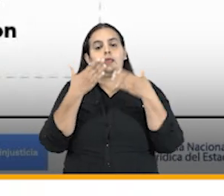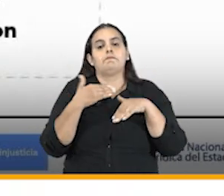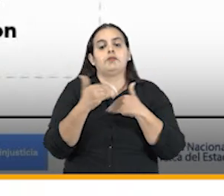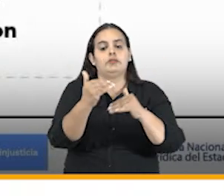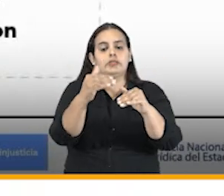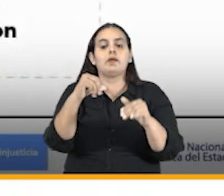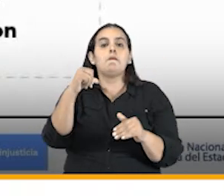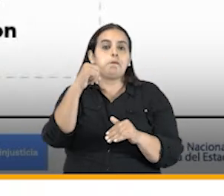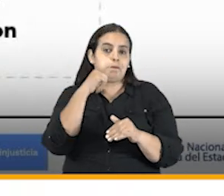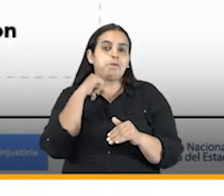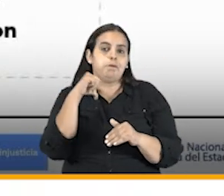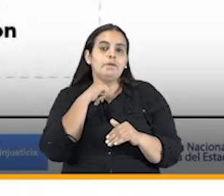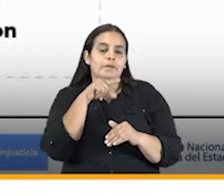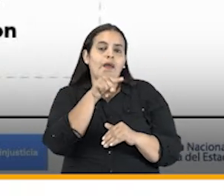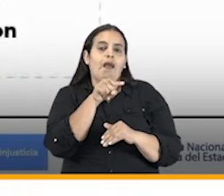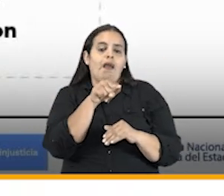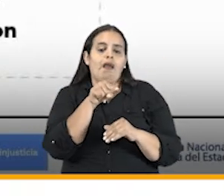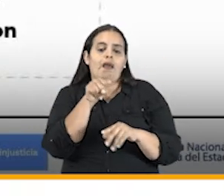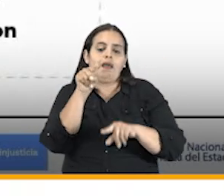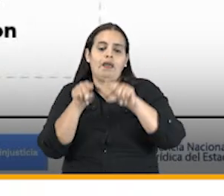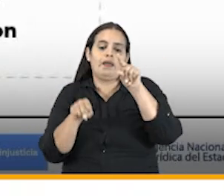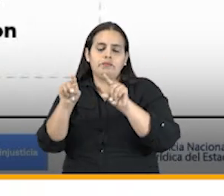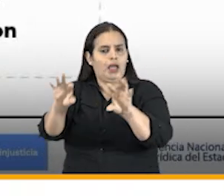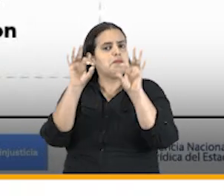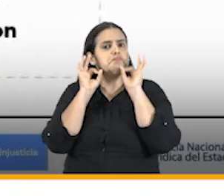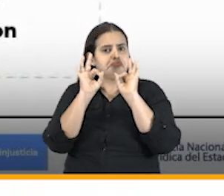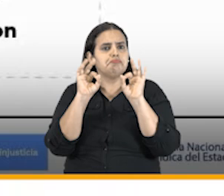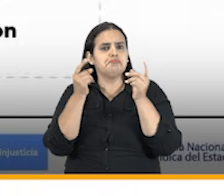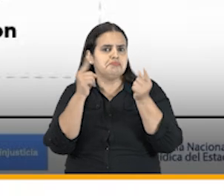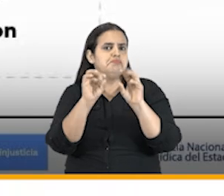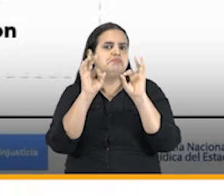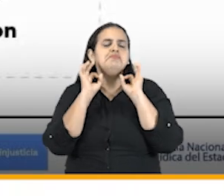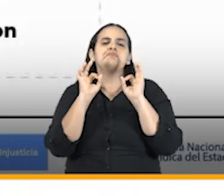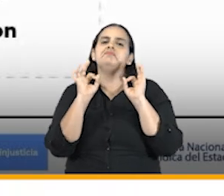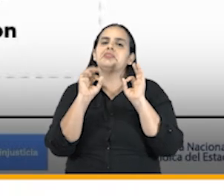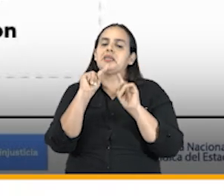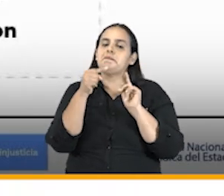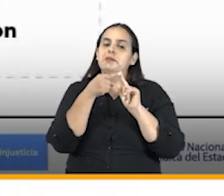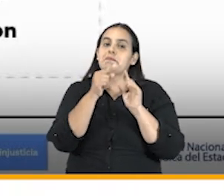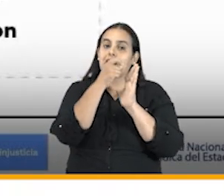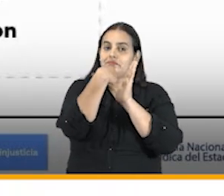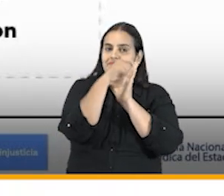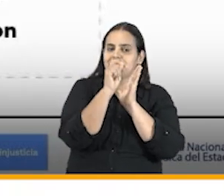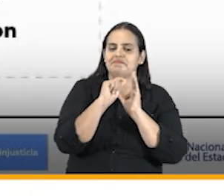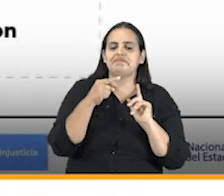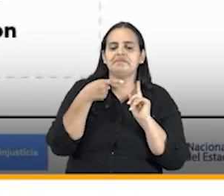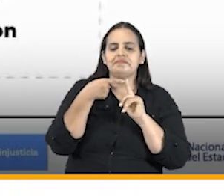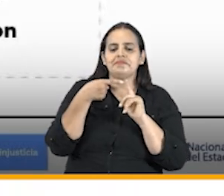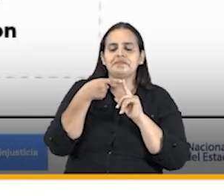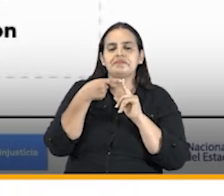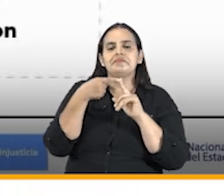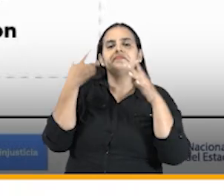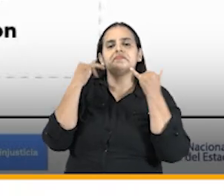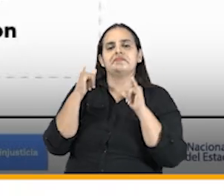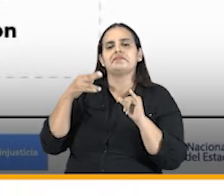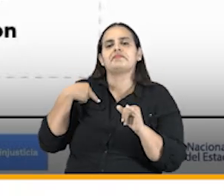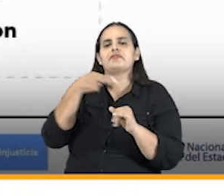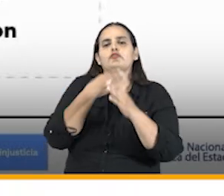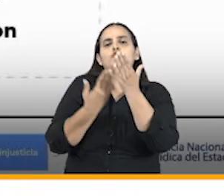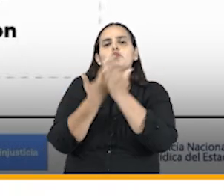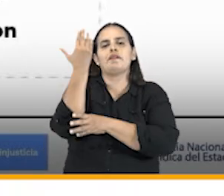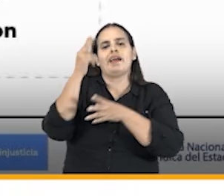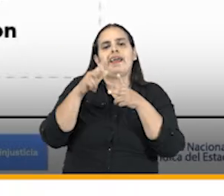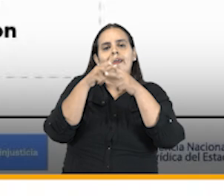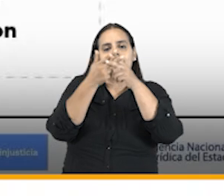estado tuvimos una serie de éxitos también primero logramos hacer lanzamiento de nuestras nuevas